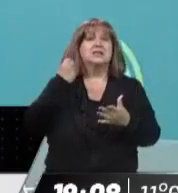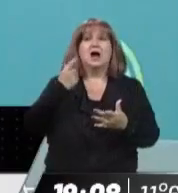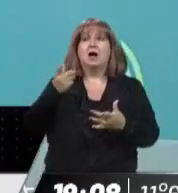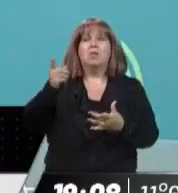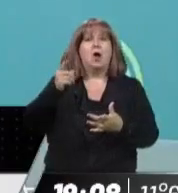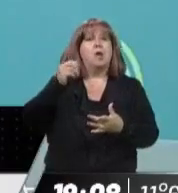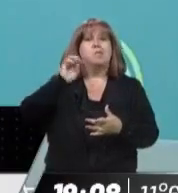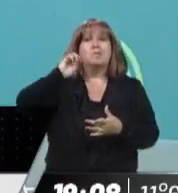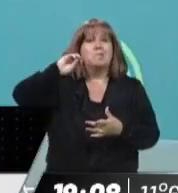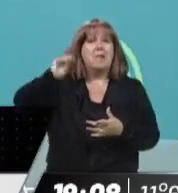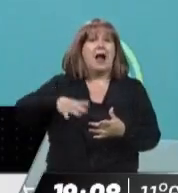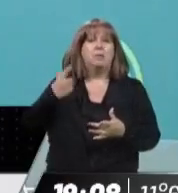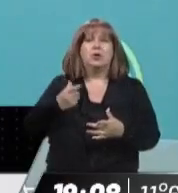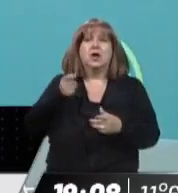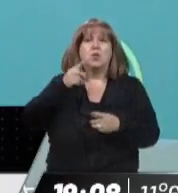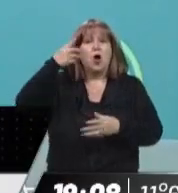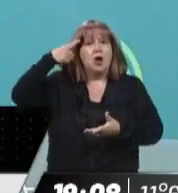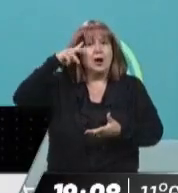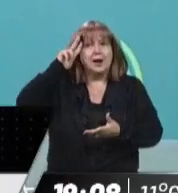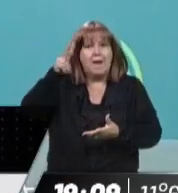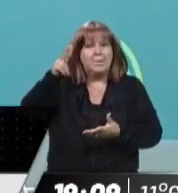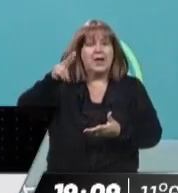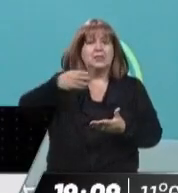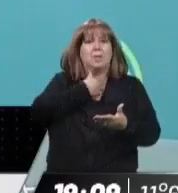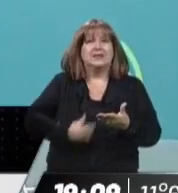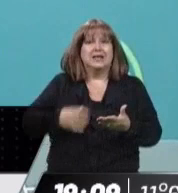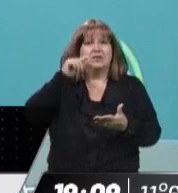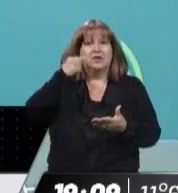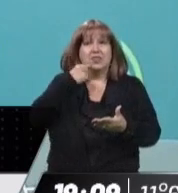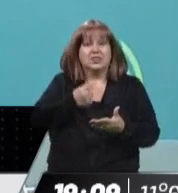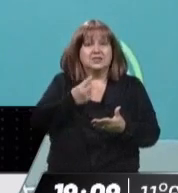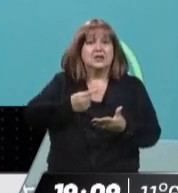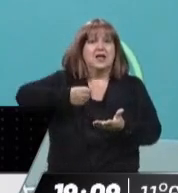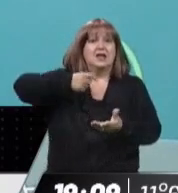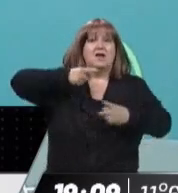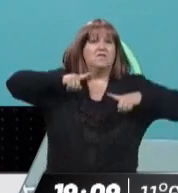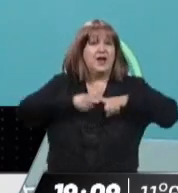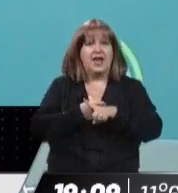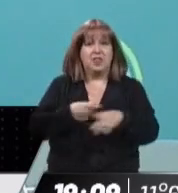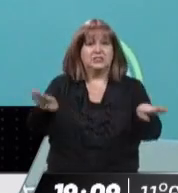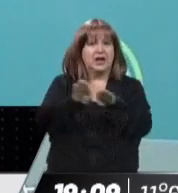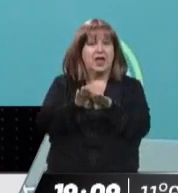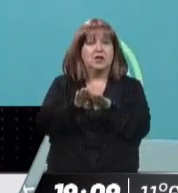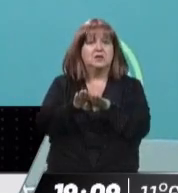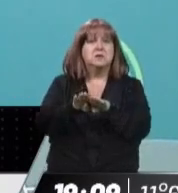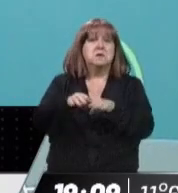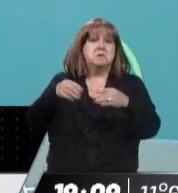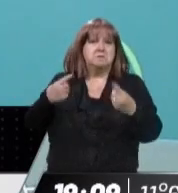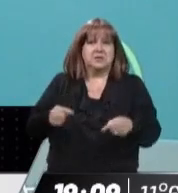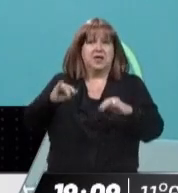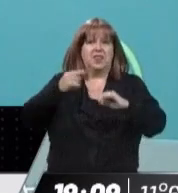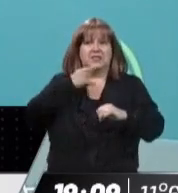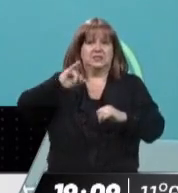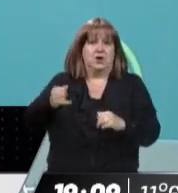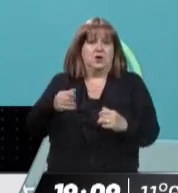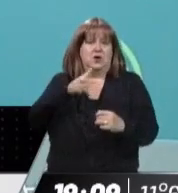deberes de funcionario público. De esta manera, entonces se le ha pedido a la justicia federal que investigue las decisiones de Rodolfo Suárez aquel